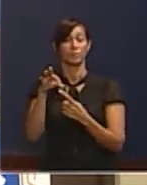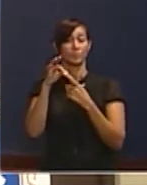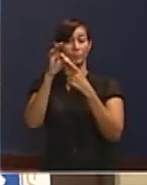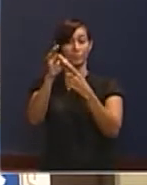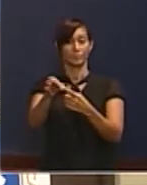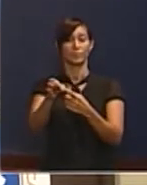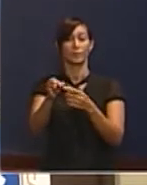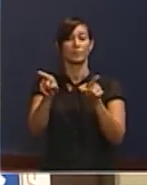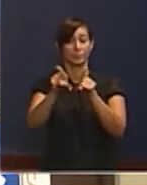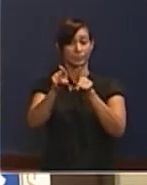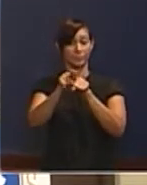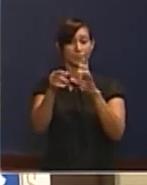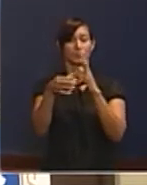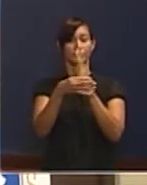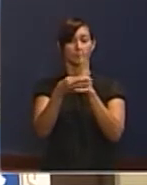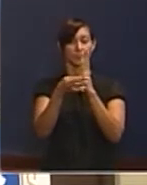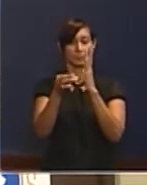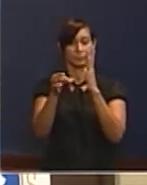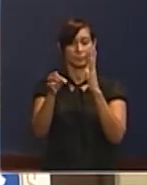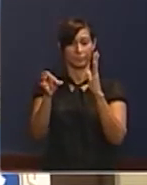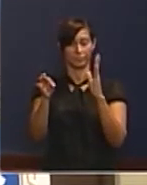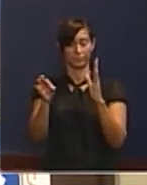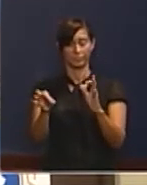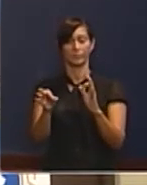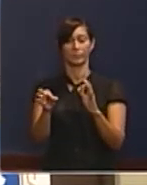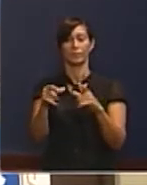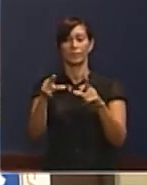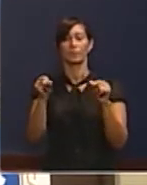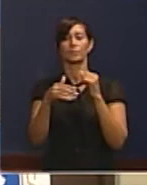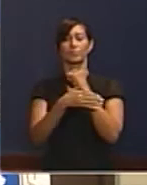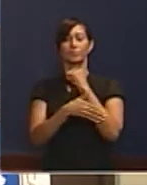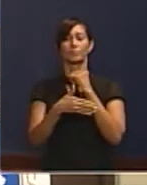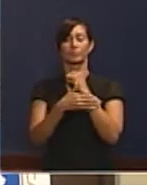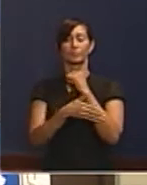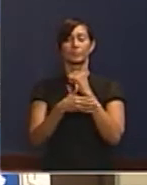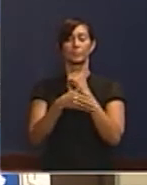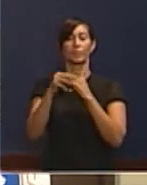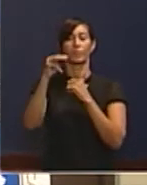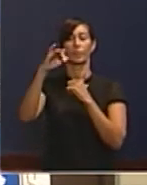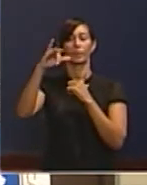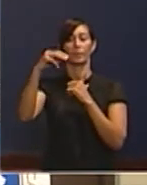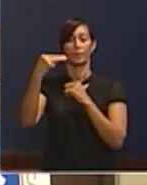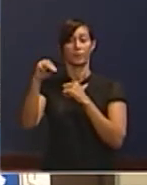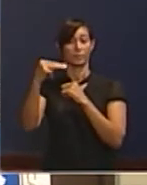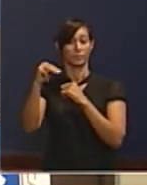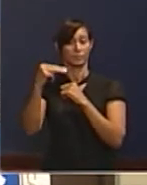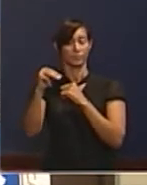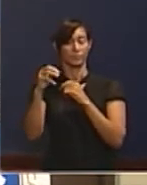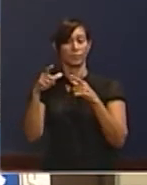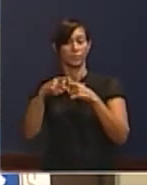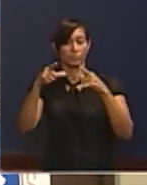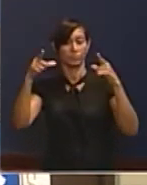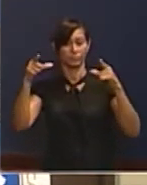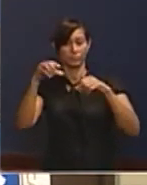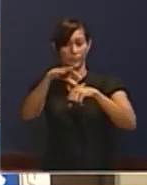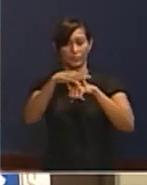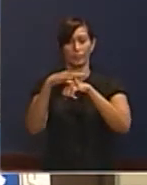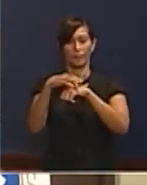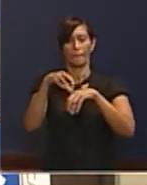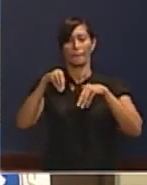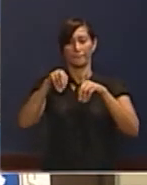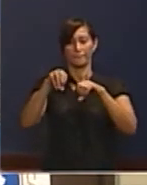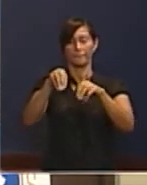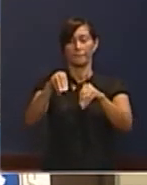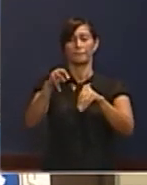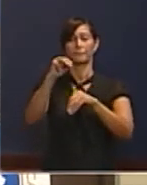productores de aceite de maní en esa nación. Nicaragua es un país que tiene una gran cantidad de tierras sembradas de maní,